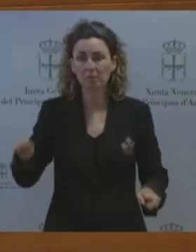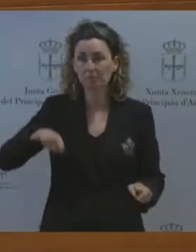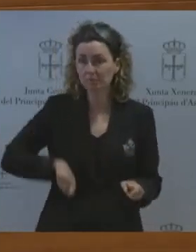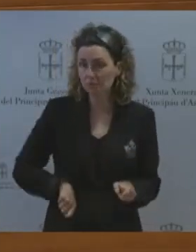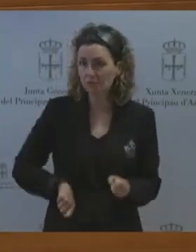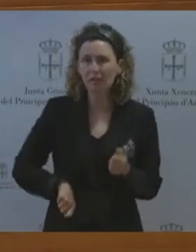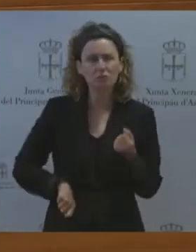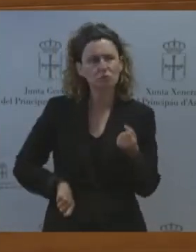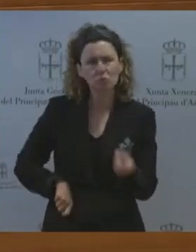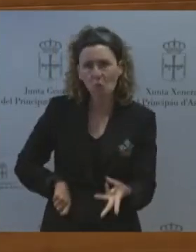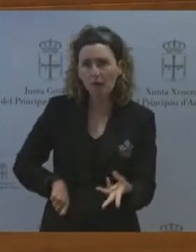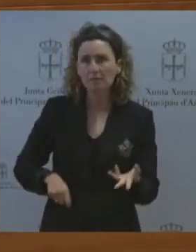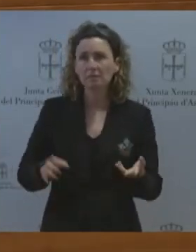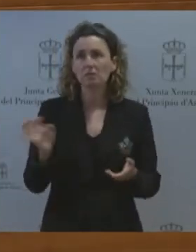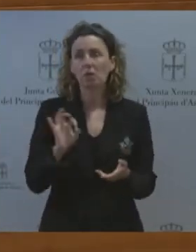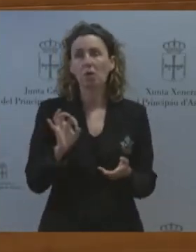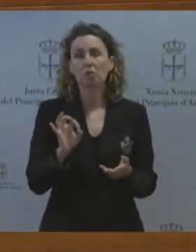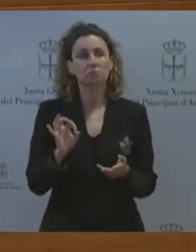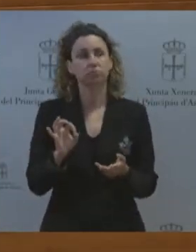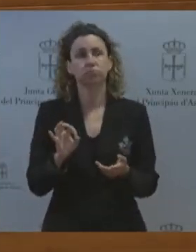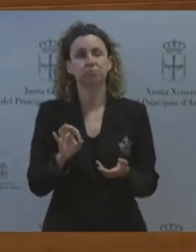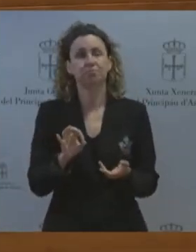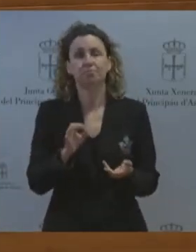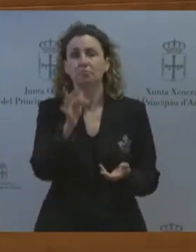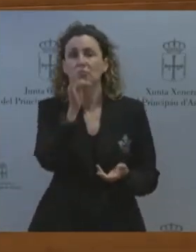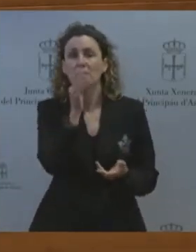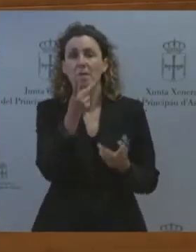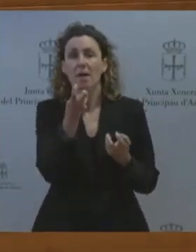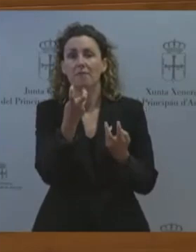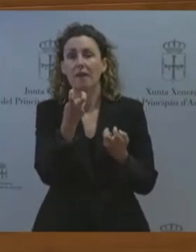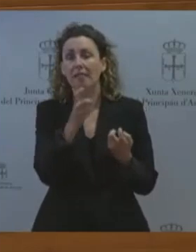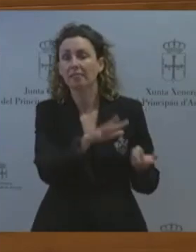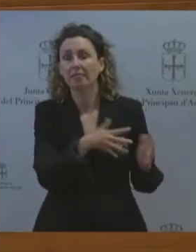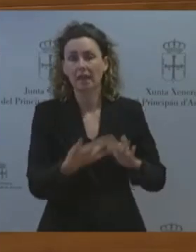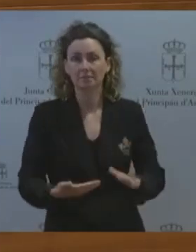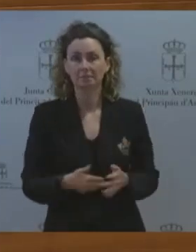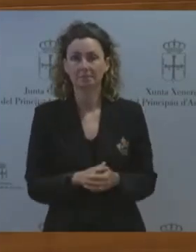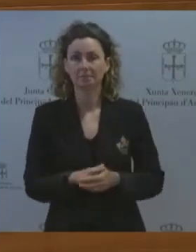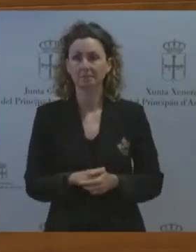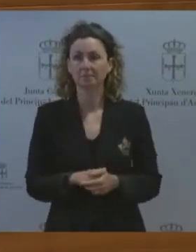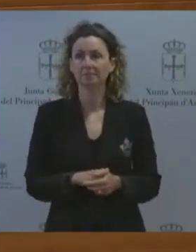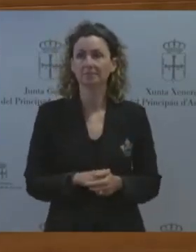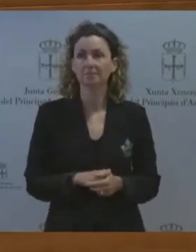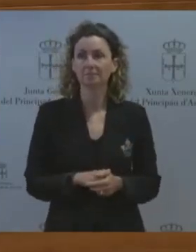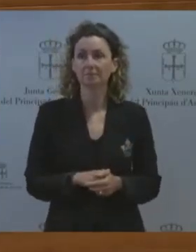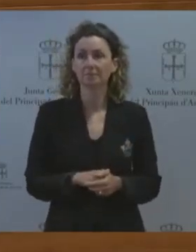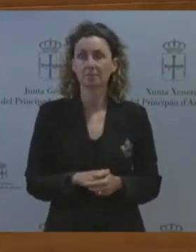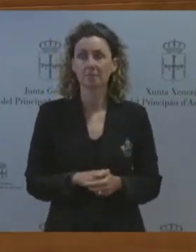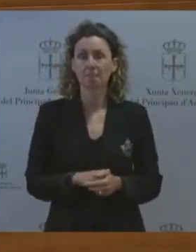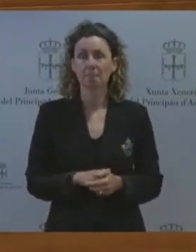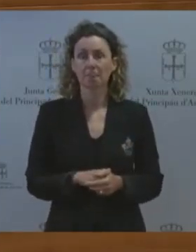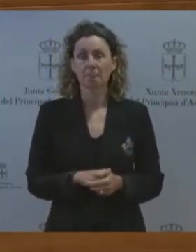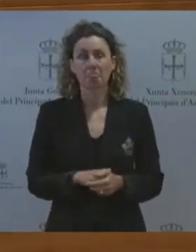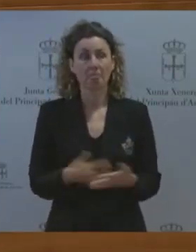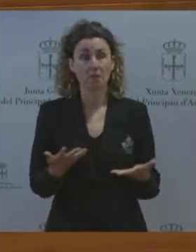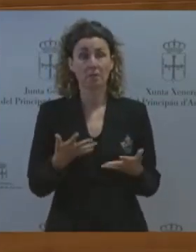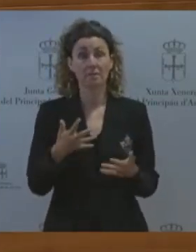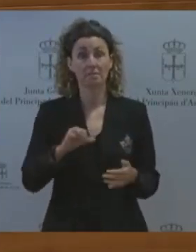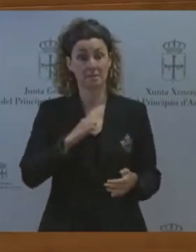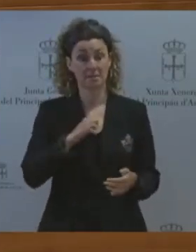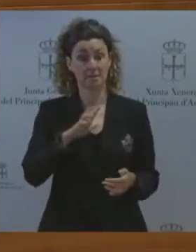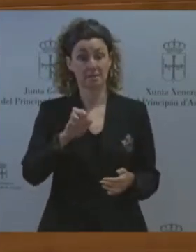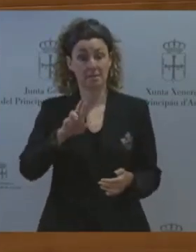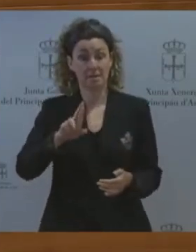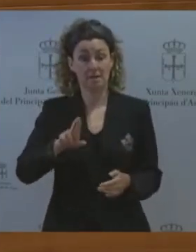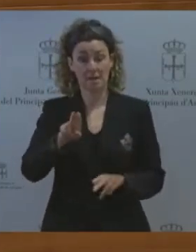implementarse y continuando por las residencias de Lera en la que nos encontramos con el mismo problema las listas de espera para poder